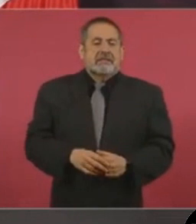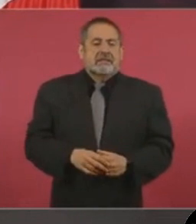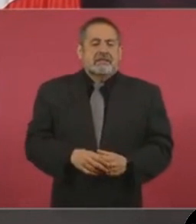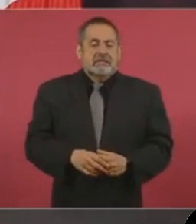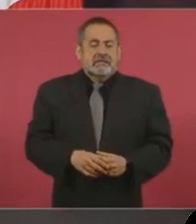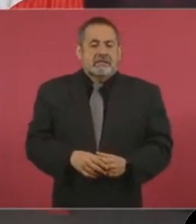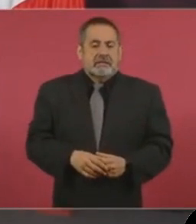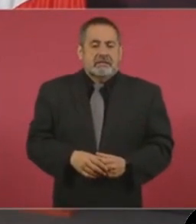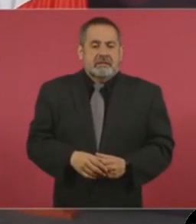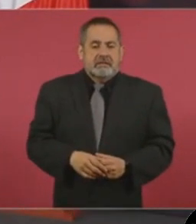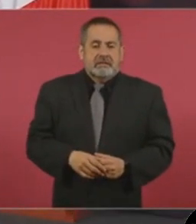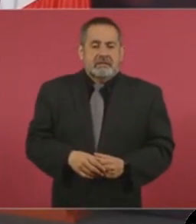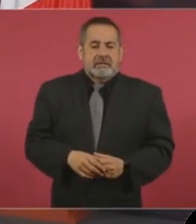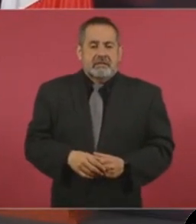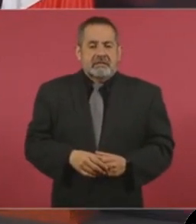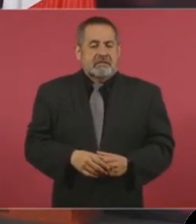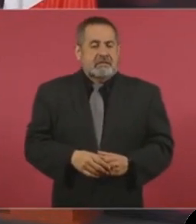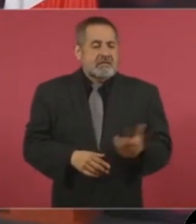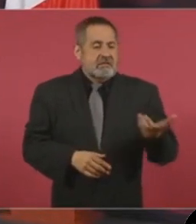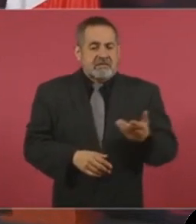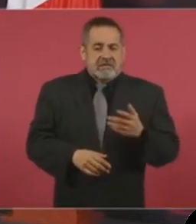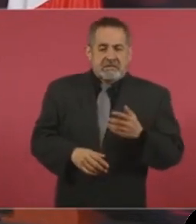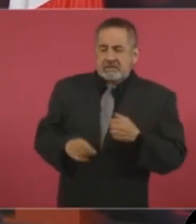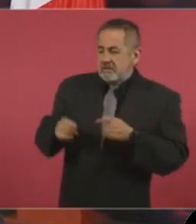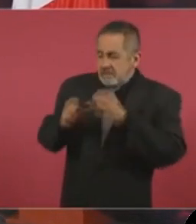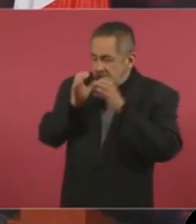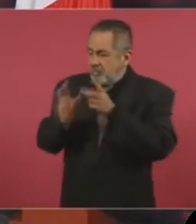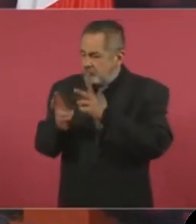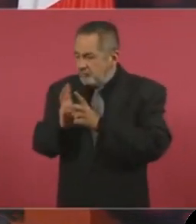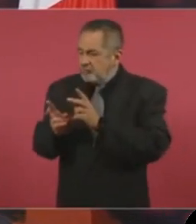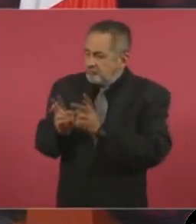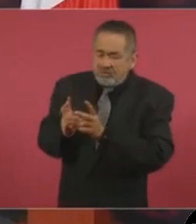los tratan bien, no se comunican con ellos.